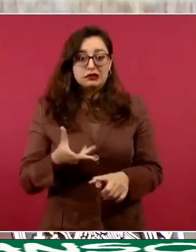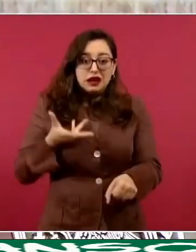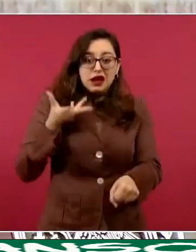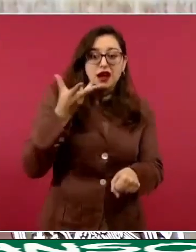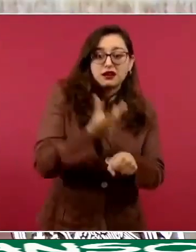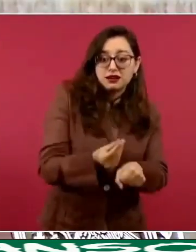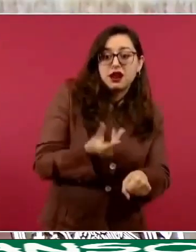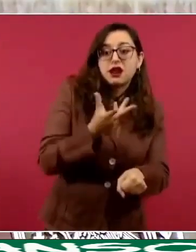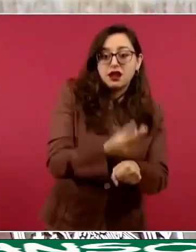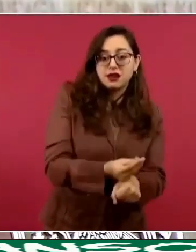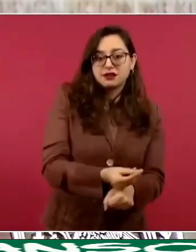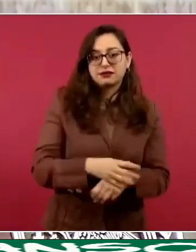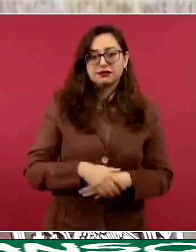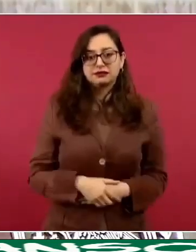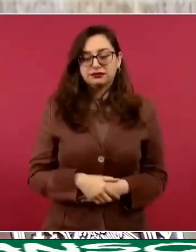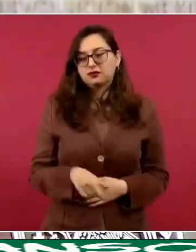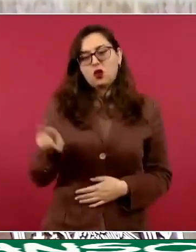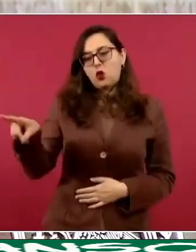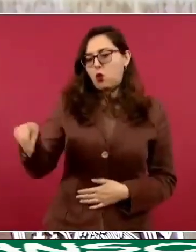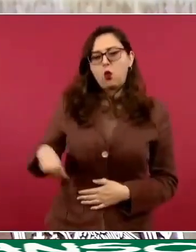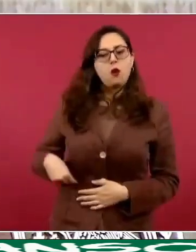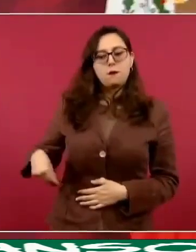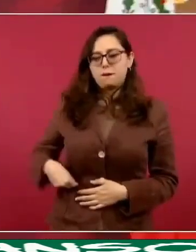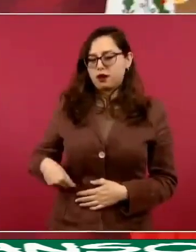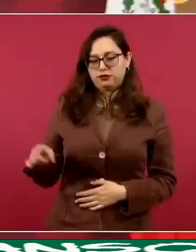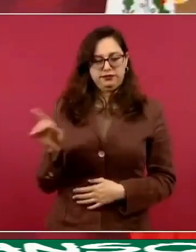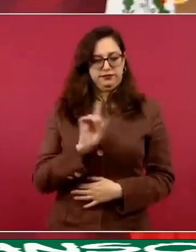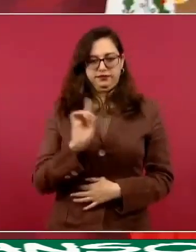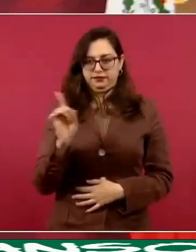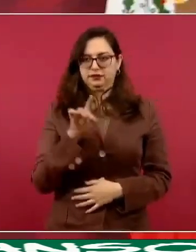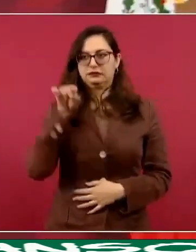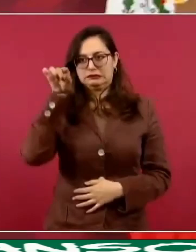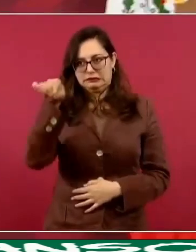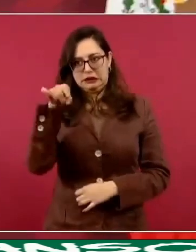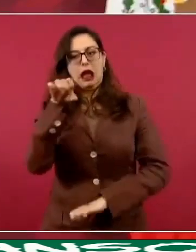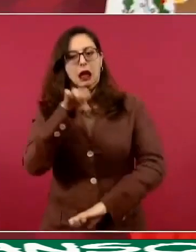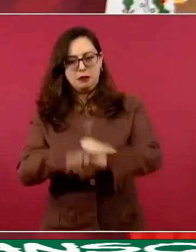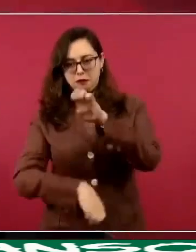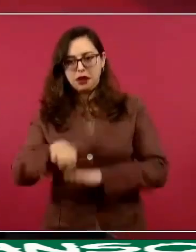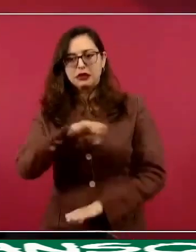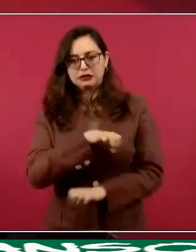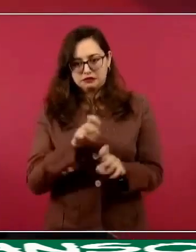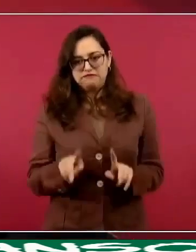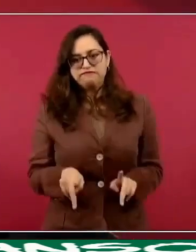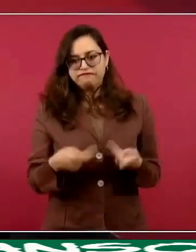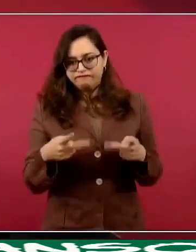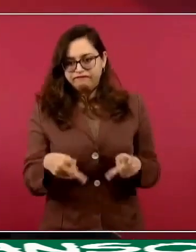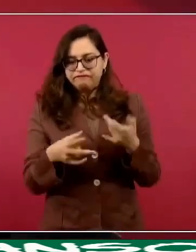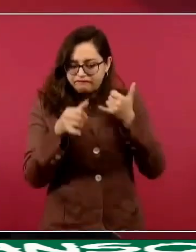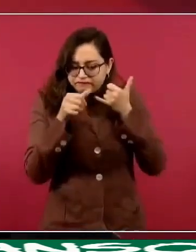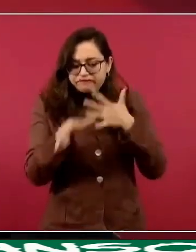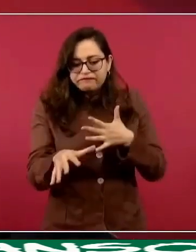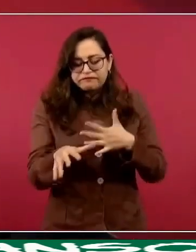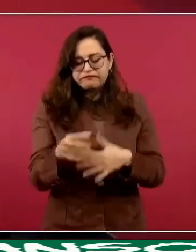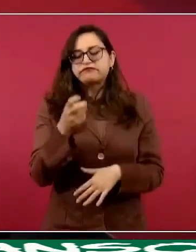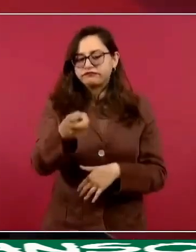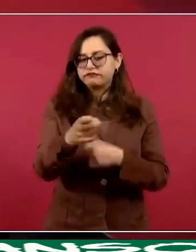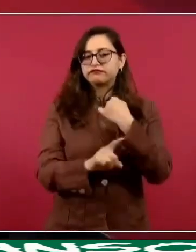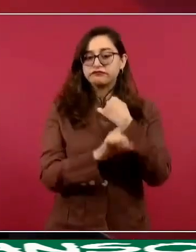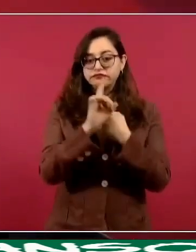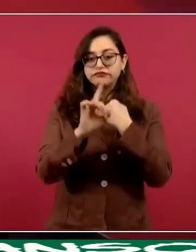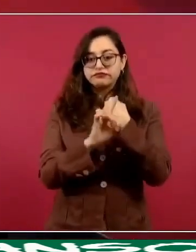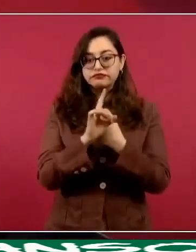Pues eso no es culpa de él, es culpa de los que vendieron los boletos, pero él podría